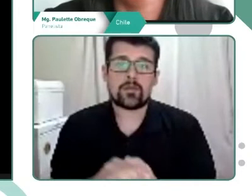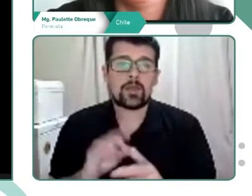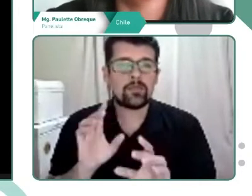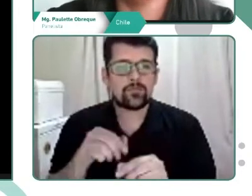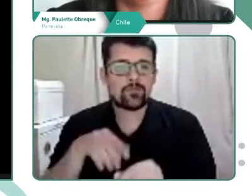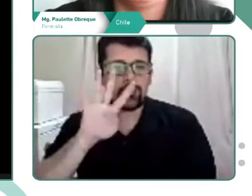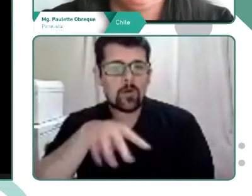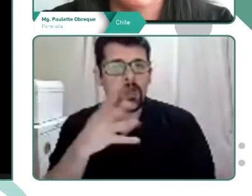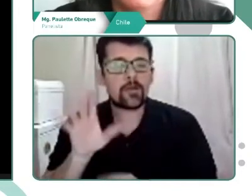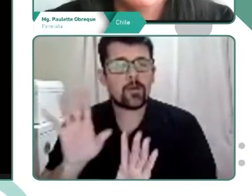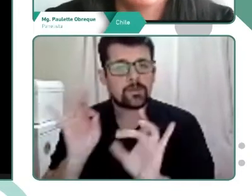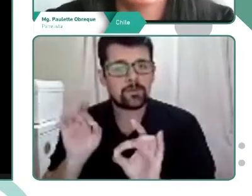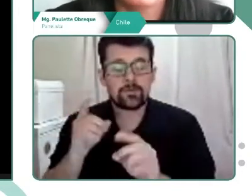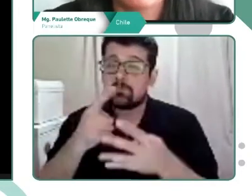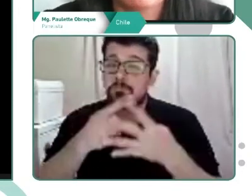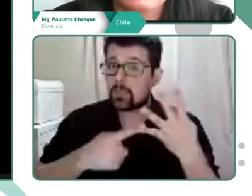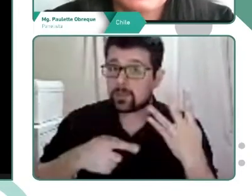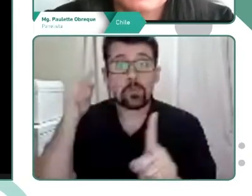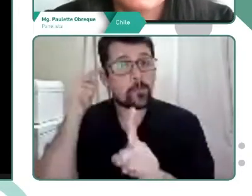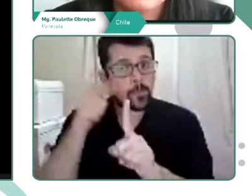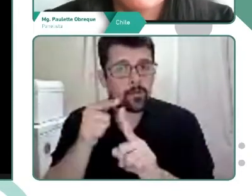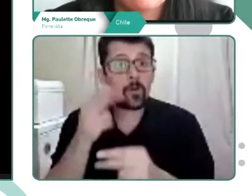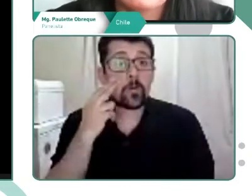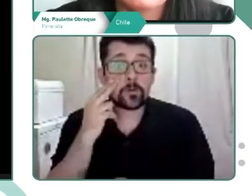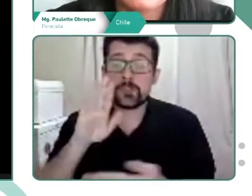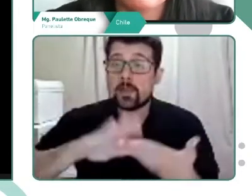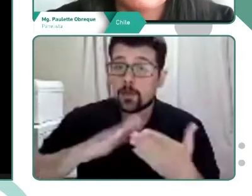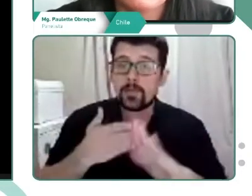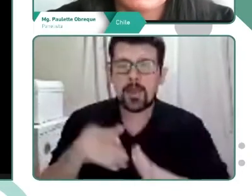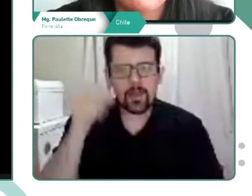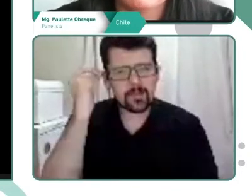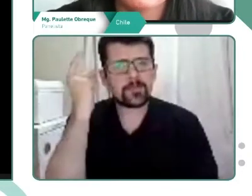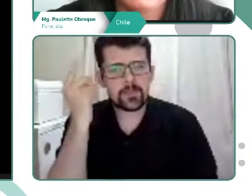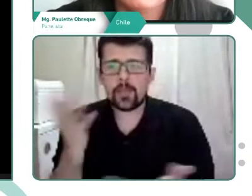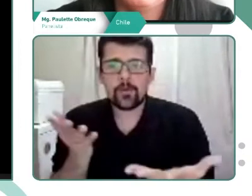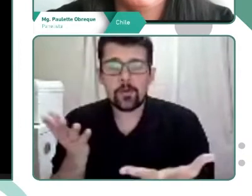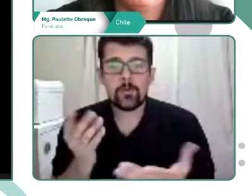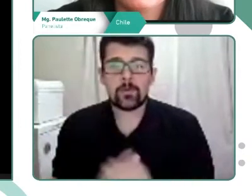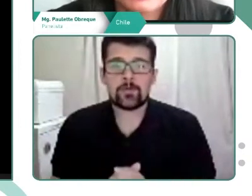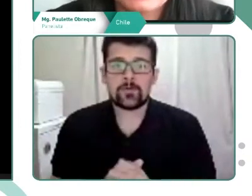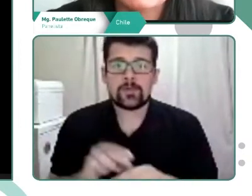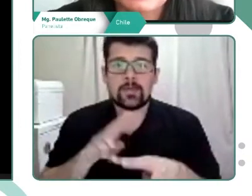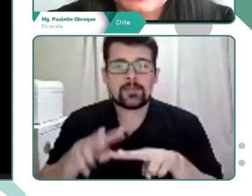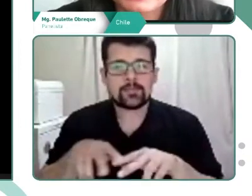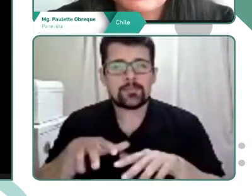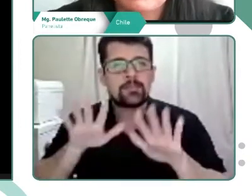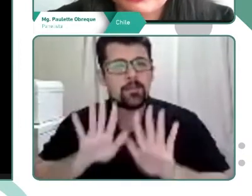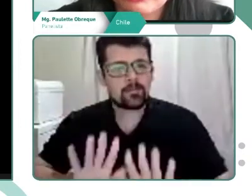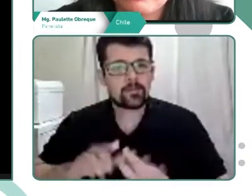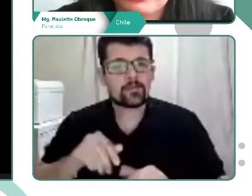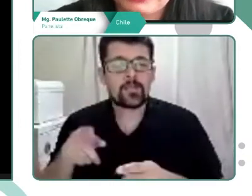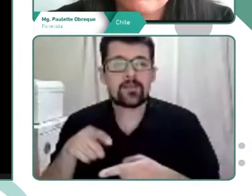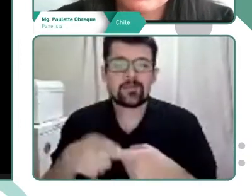específico con distintos objetivos. Conocer a la comunidad, comprender cómo ellos describen su territorio, acceder a la